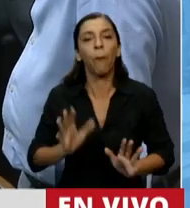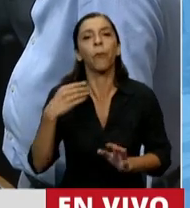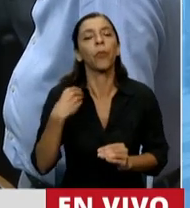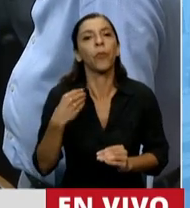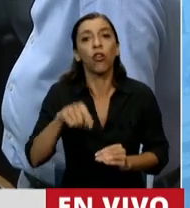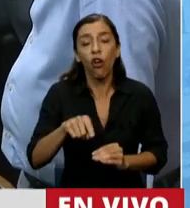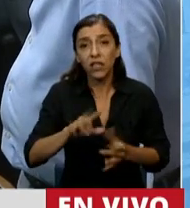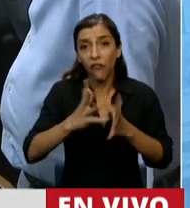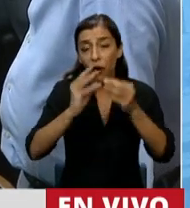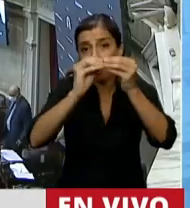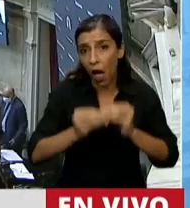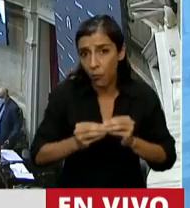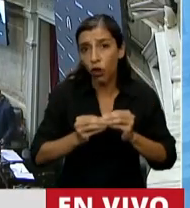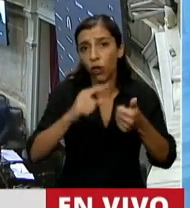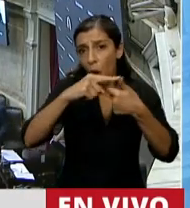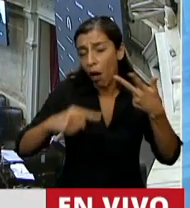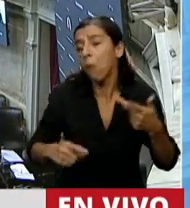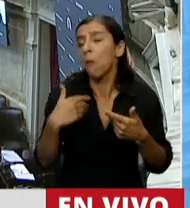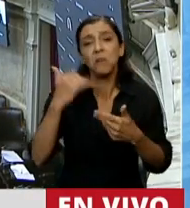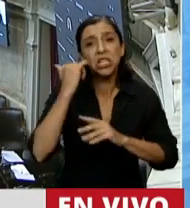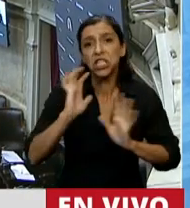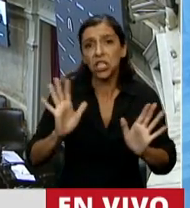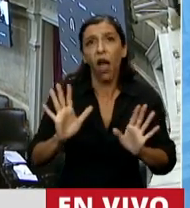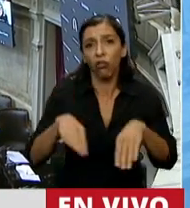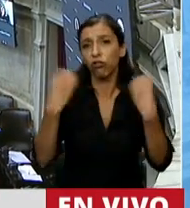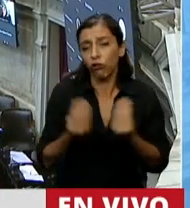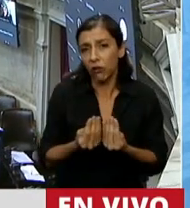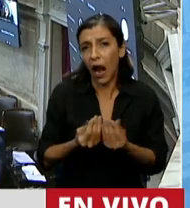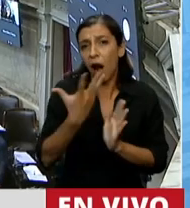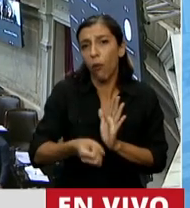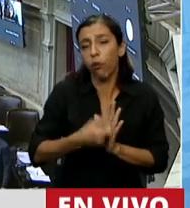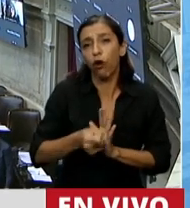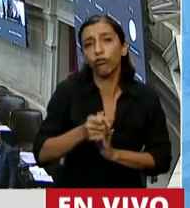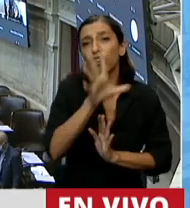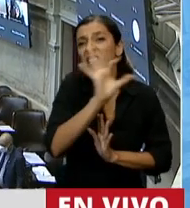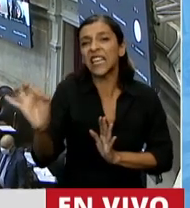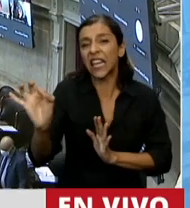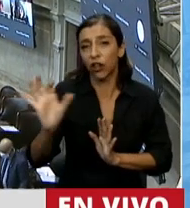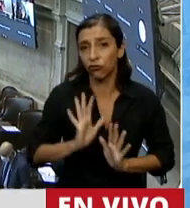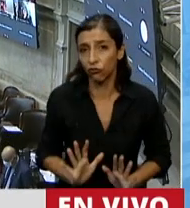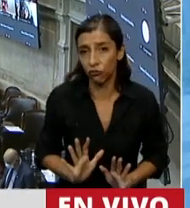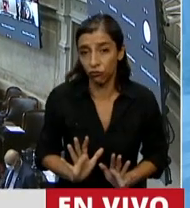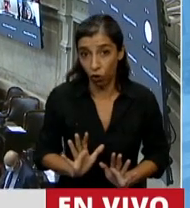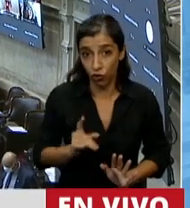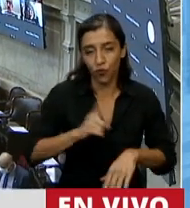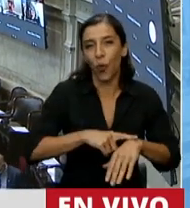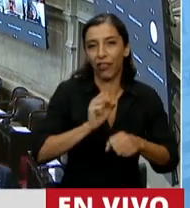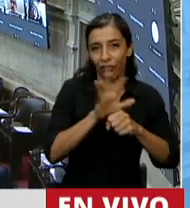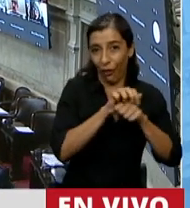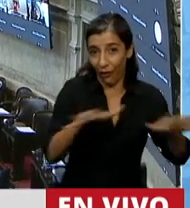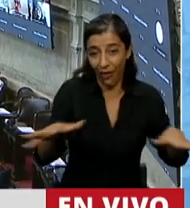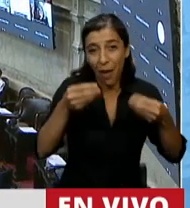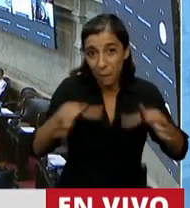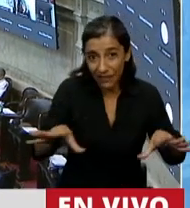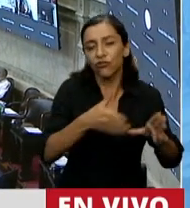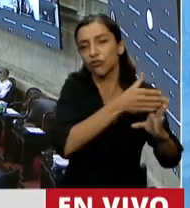hechos casi 500 abortos desde el comienzo de la cuarentena y sobre la base de causales. El sistema brinda atención segura